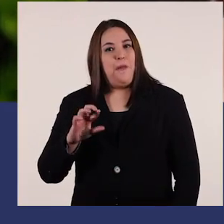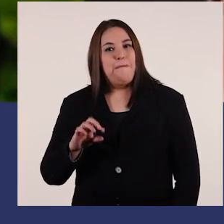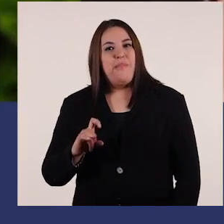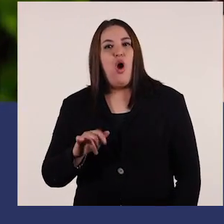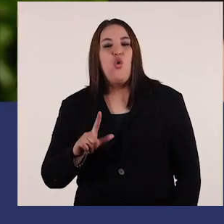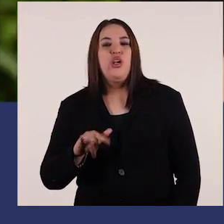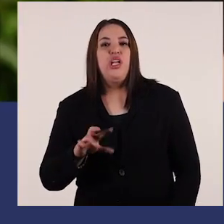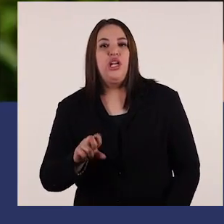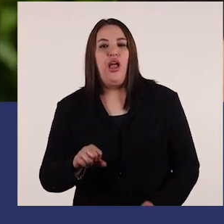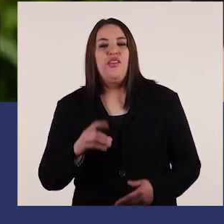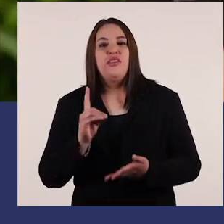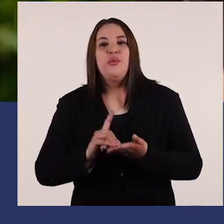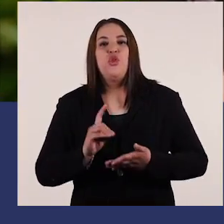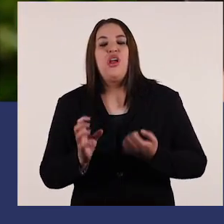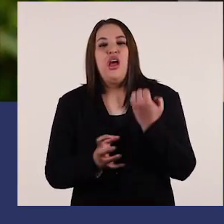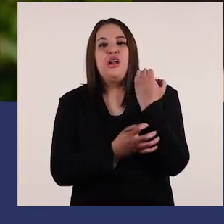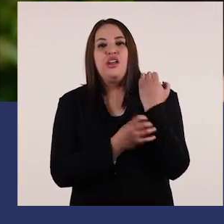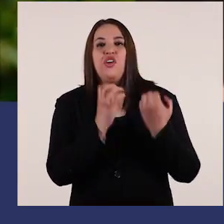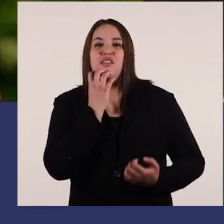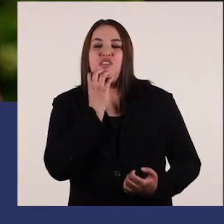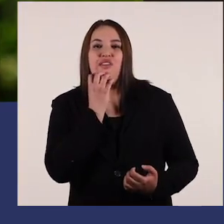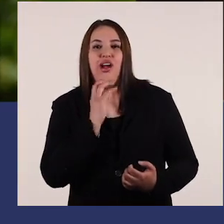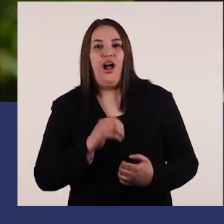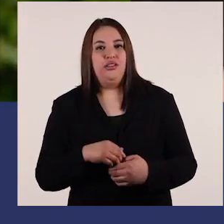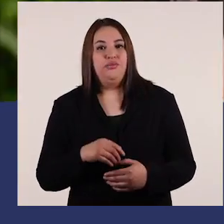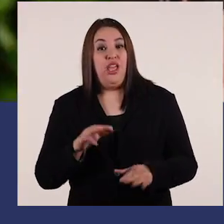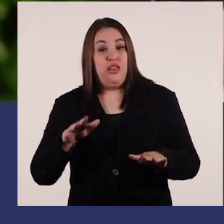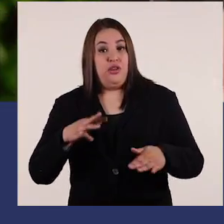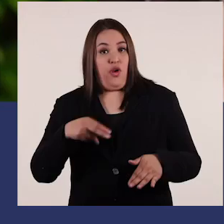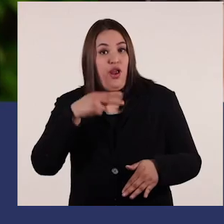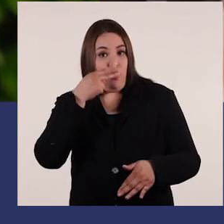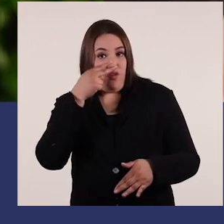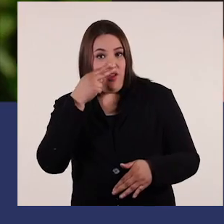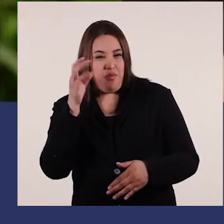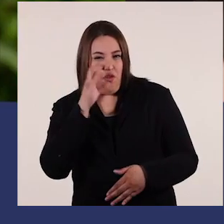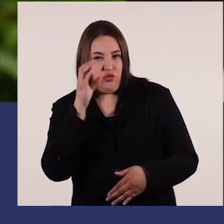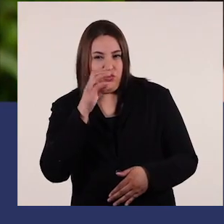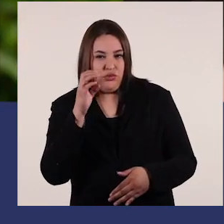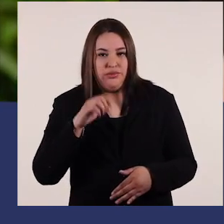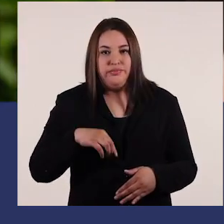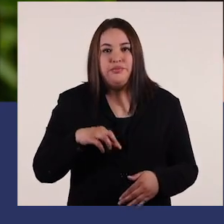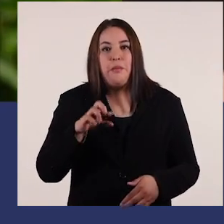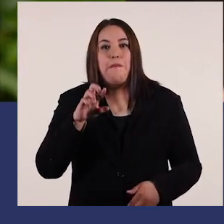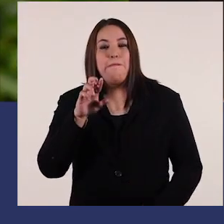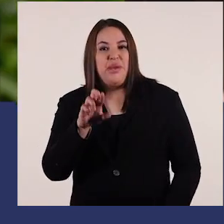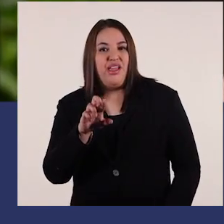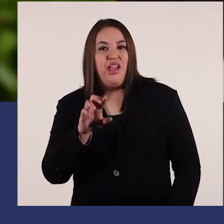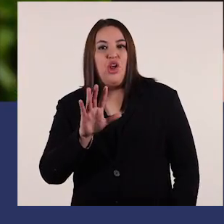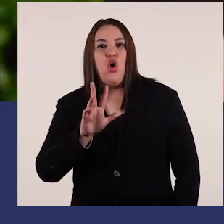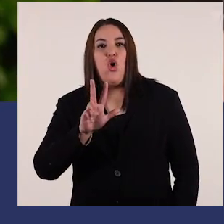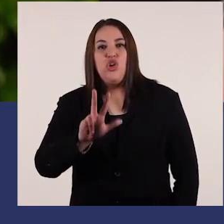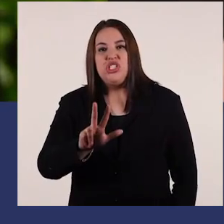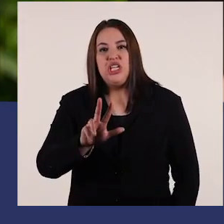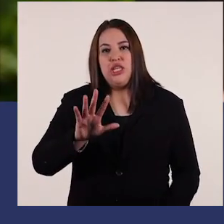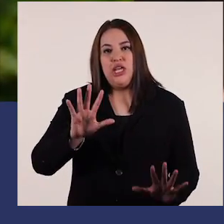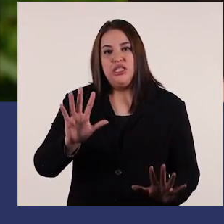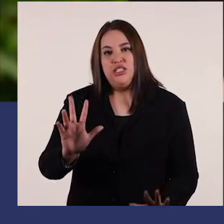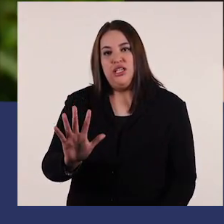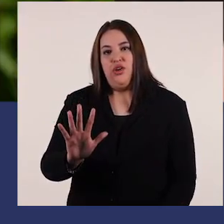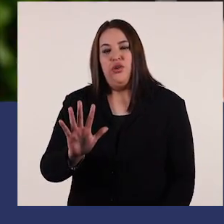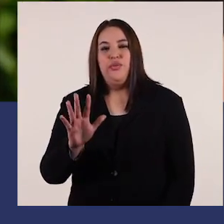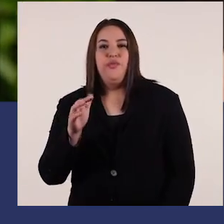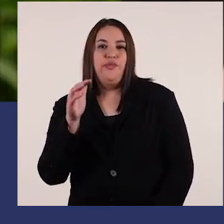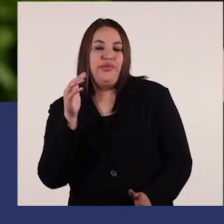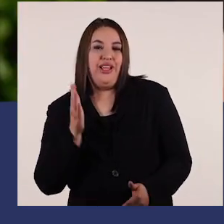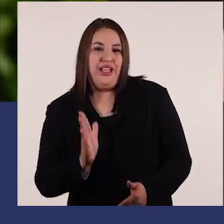Paulina Núñez, tu diputada de la región de Antofagasta, y te pido que este 19 de noviembre me busques en la P de Paulina. Vota P85, para que